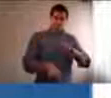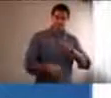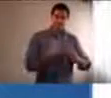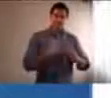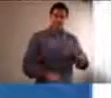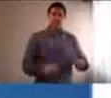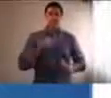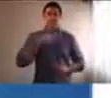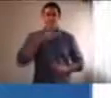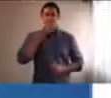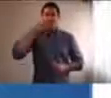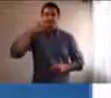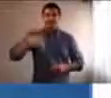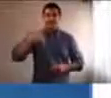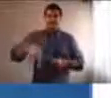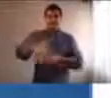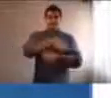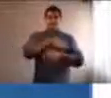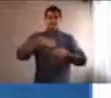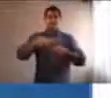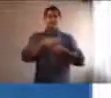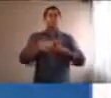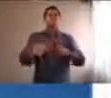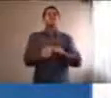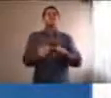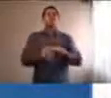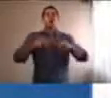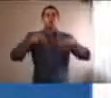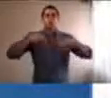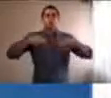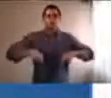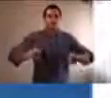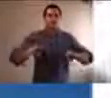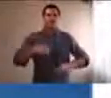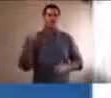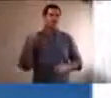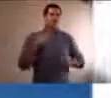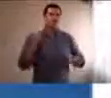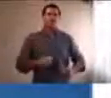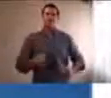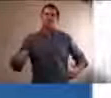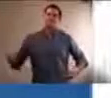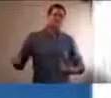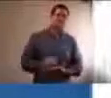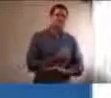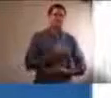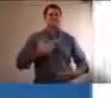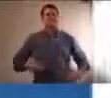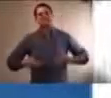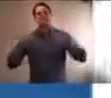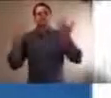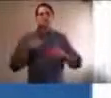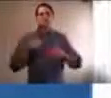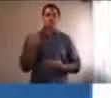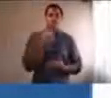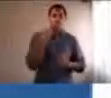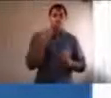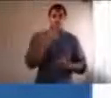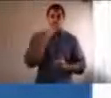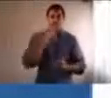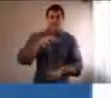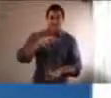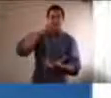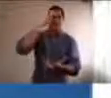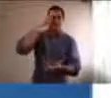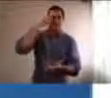es una oportunidad. Podemos patalear, podemos enojarnos, podemos ver el vaso medio vacío, o podemos hacer